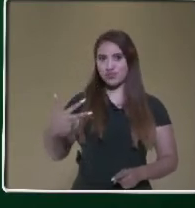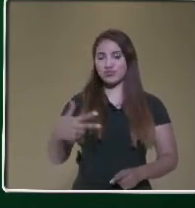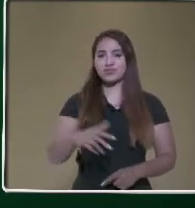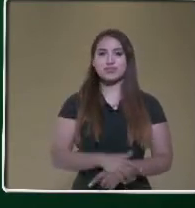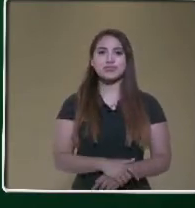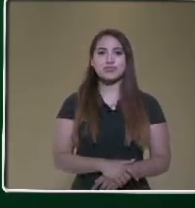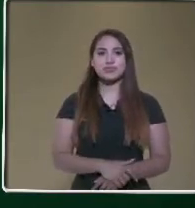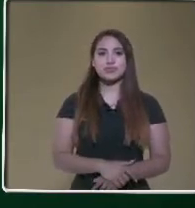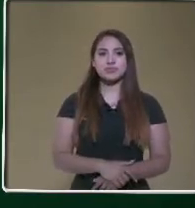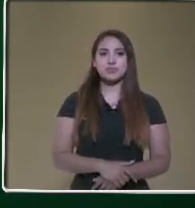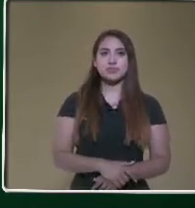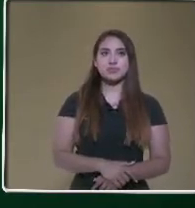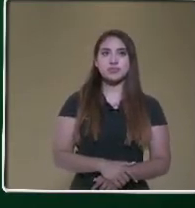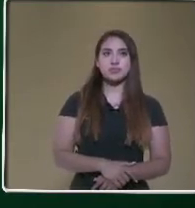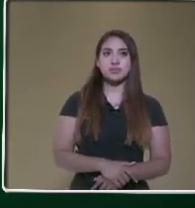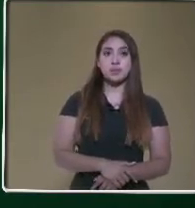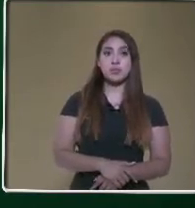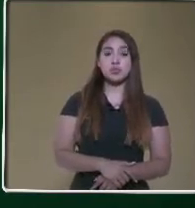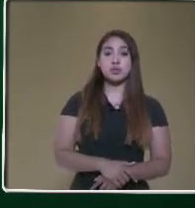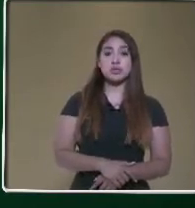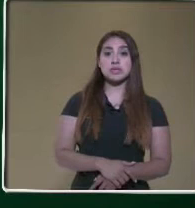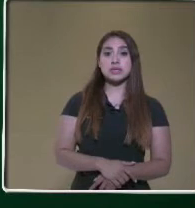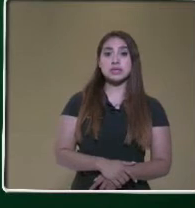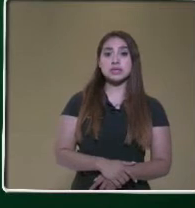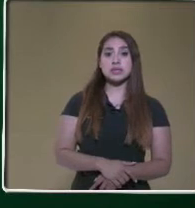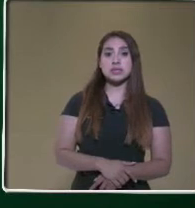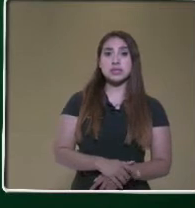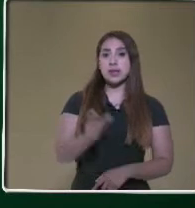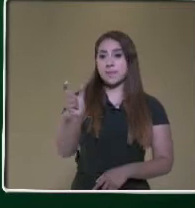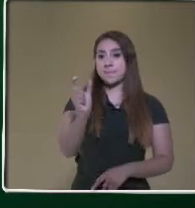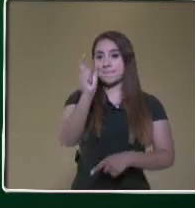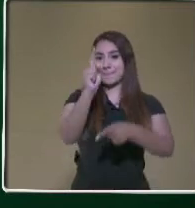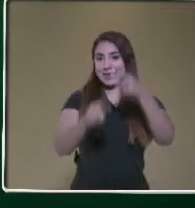Recordemos que vamos eliminando un espacio.